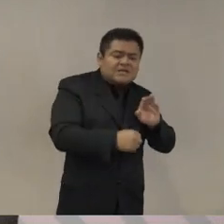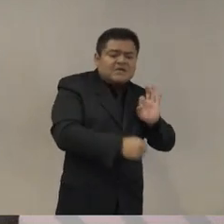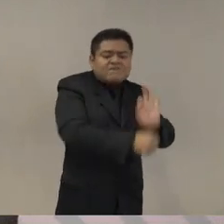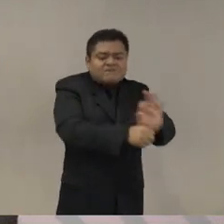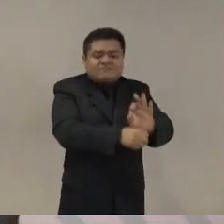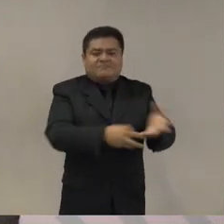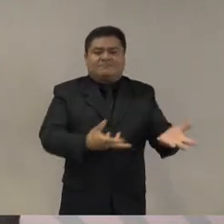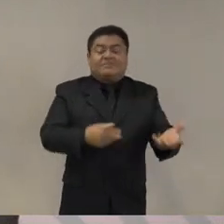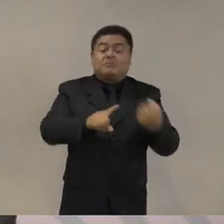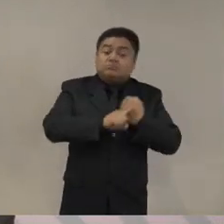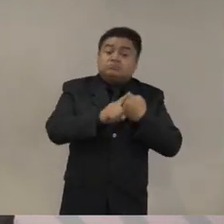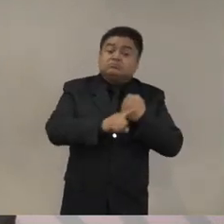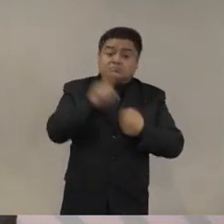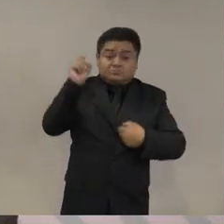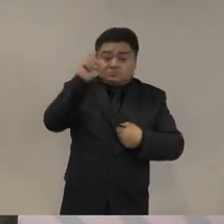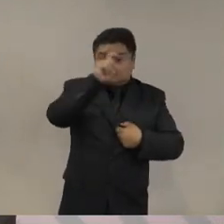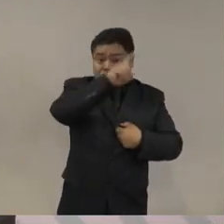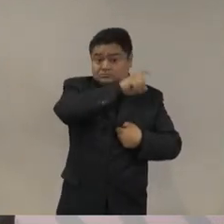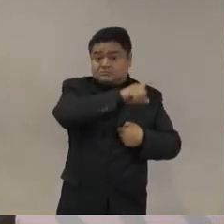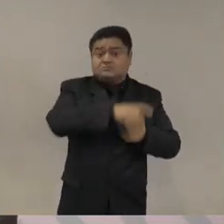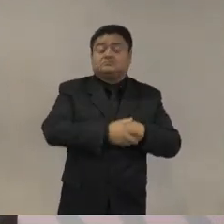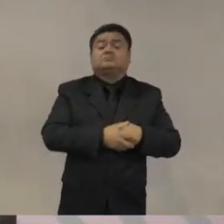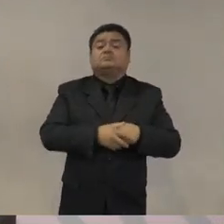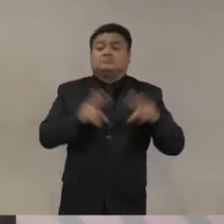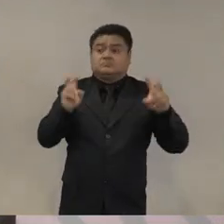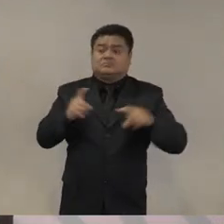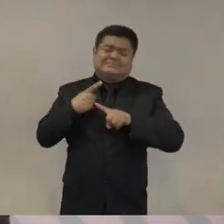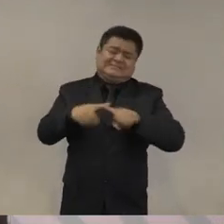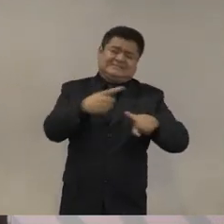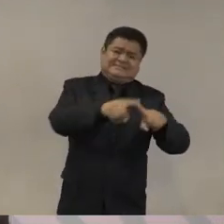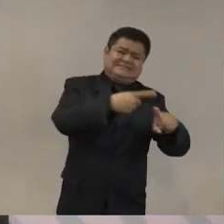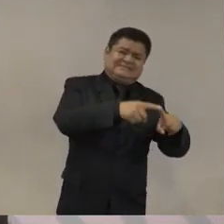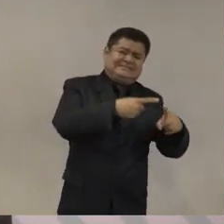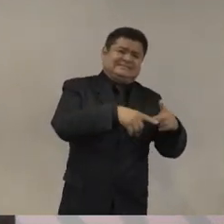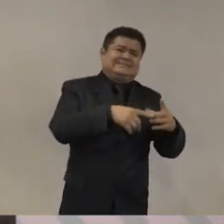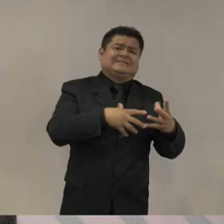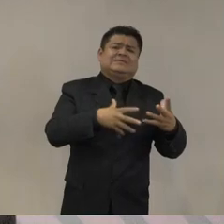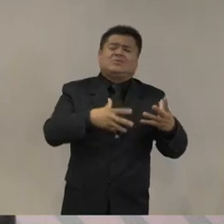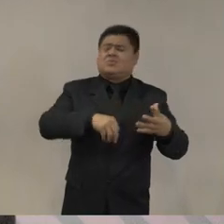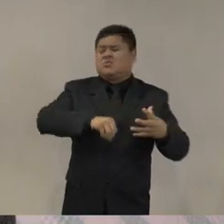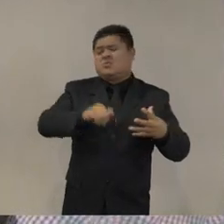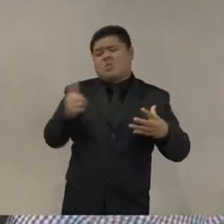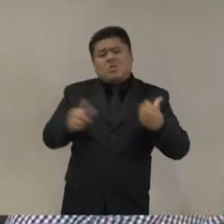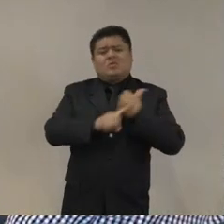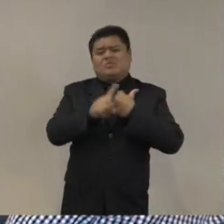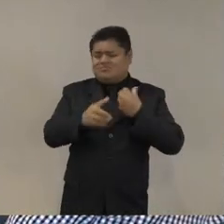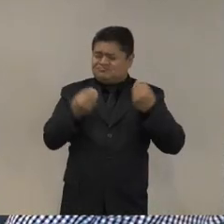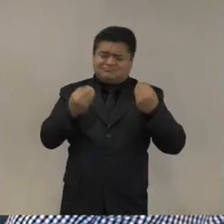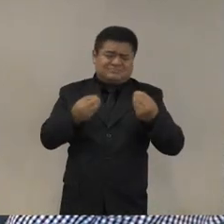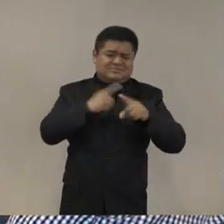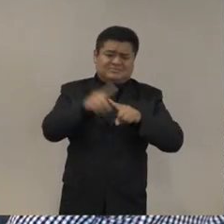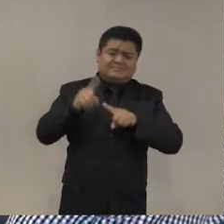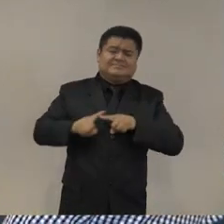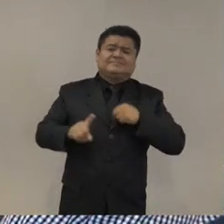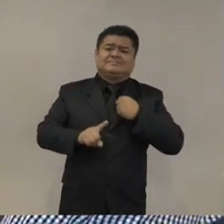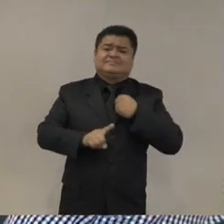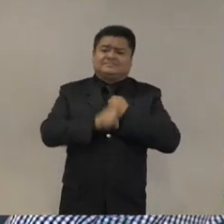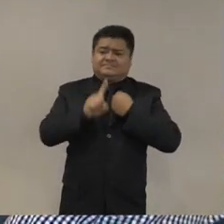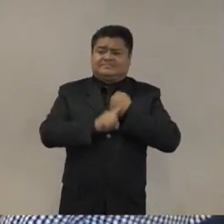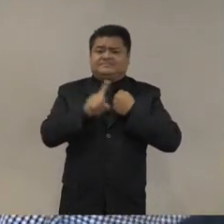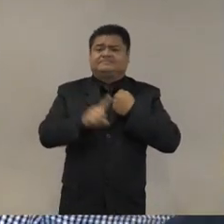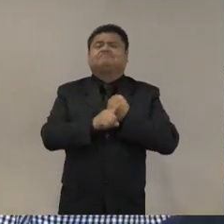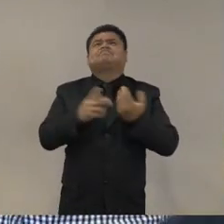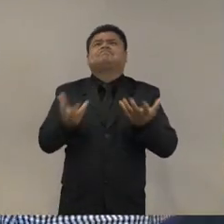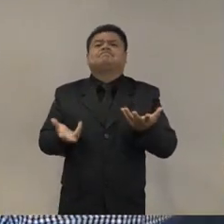retos para resolver el tema de la seguridad tiene graves retos para resolver cualquier otro tipo de servicio desde